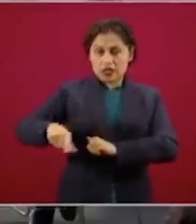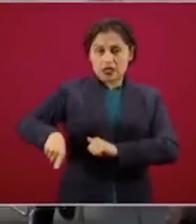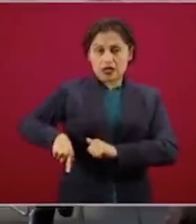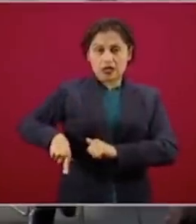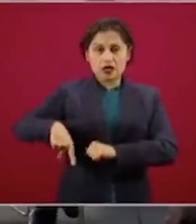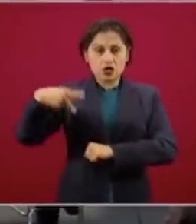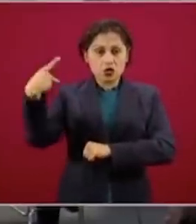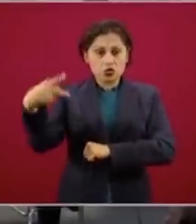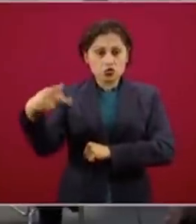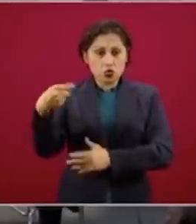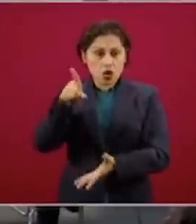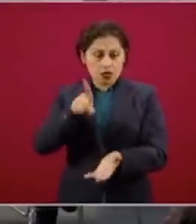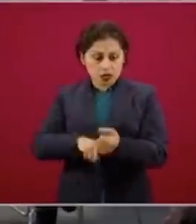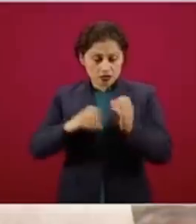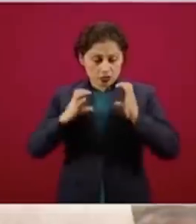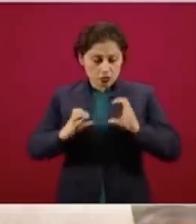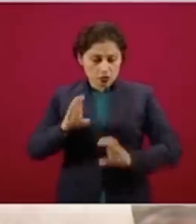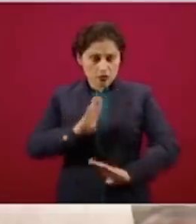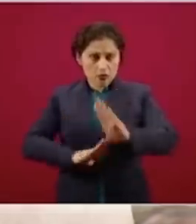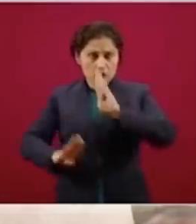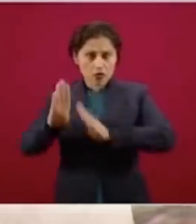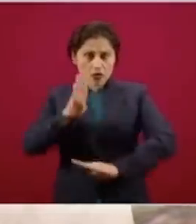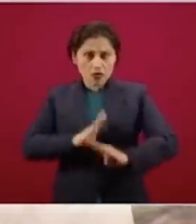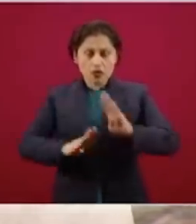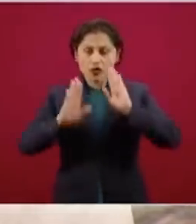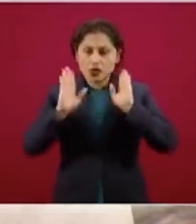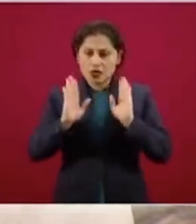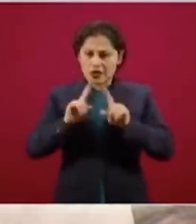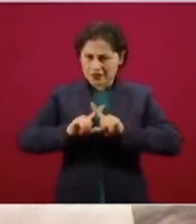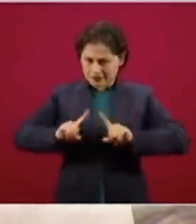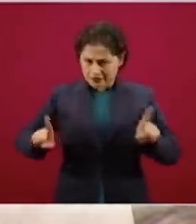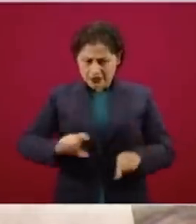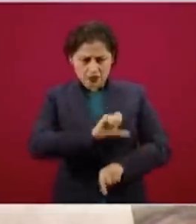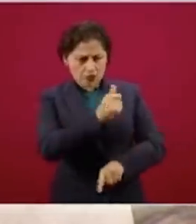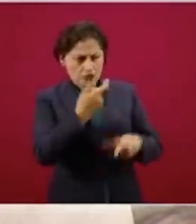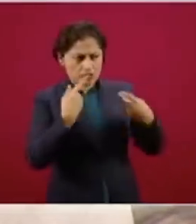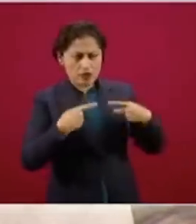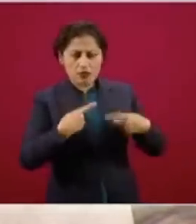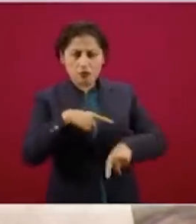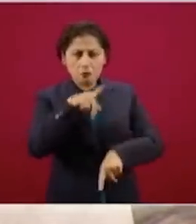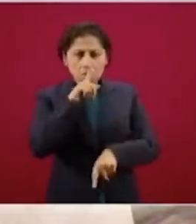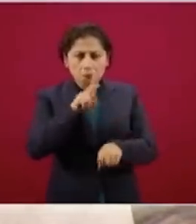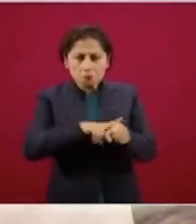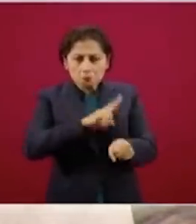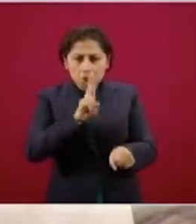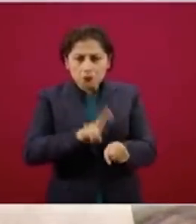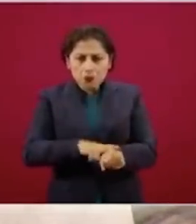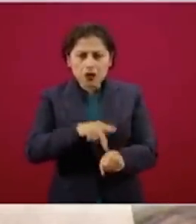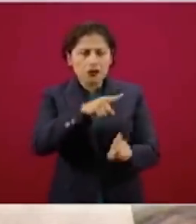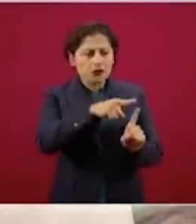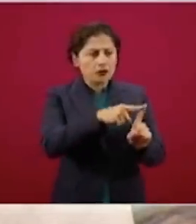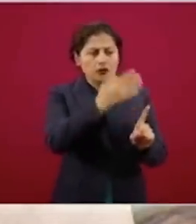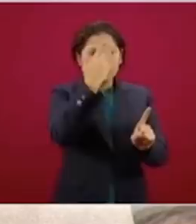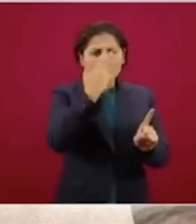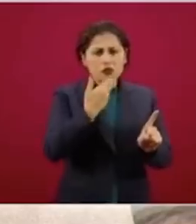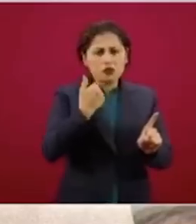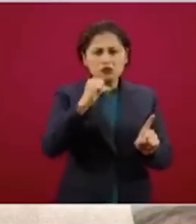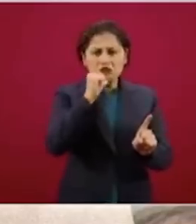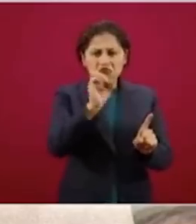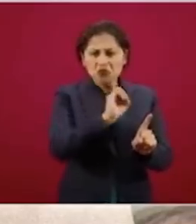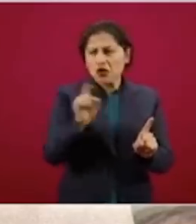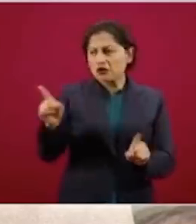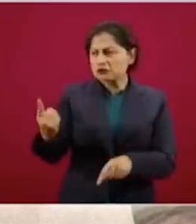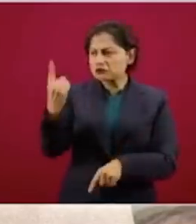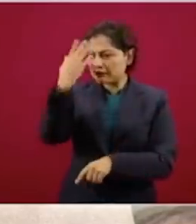ser distintas a las de una persona que no ocupa un cargo público o una persona que es conocida en la esfera pública de una que no es conocida en la esfera pública. Los